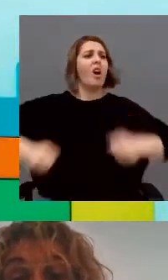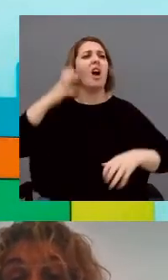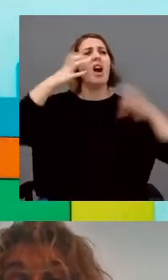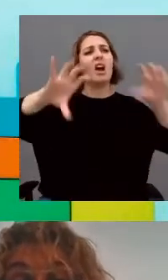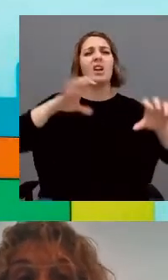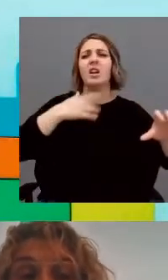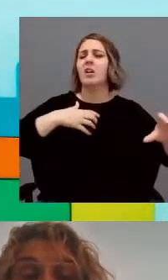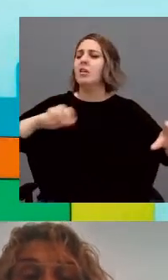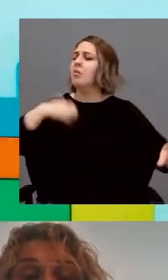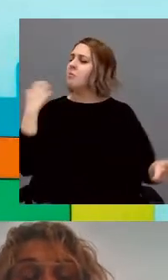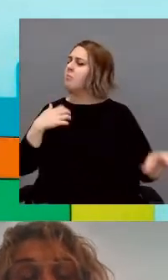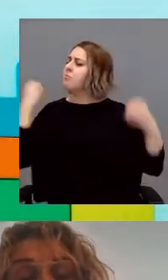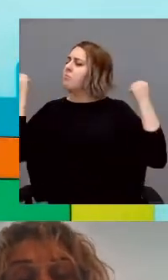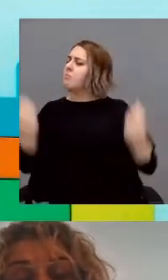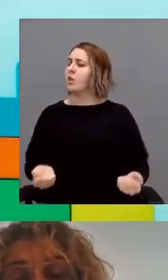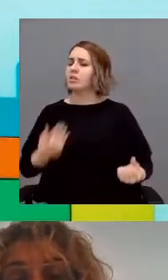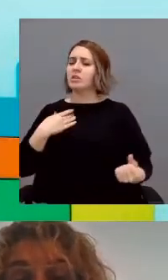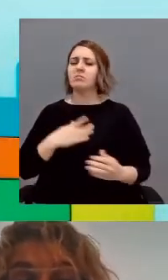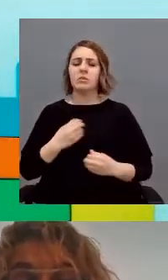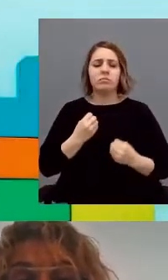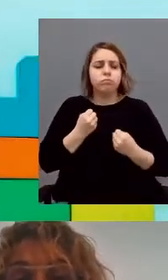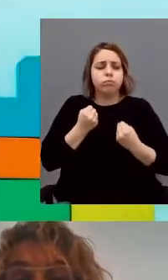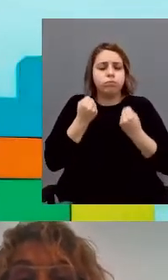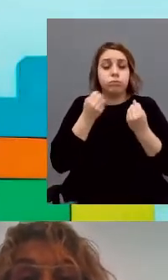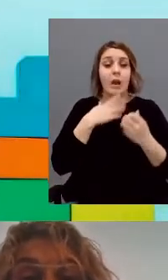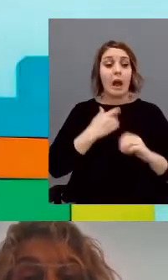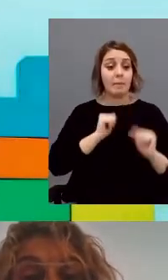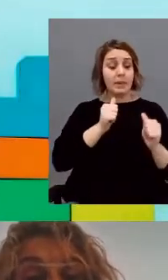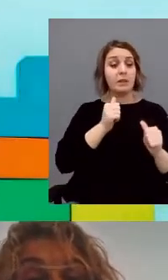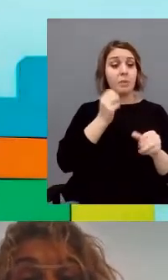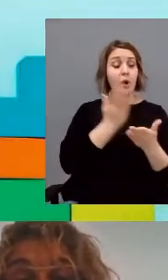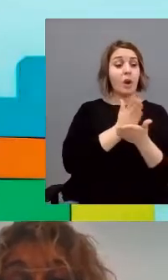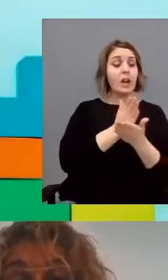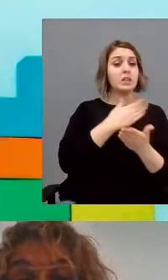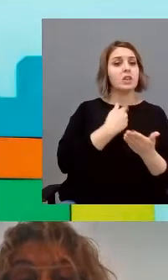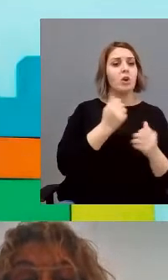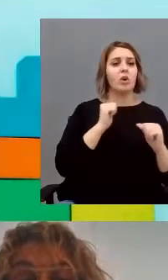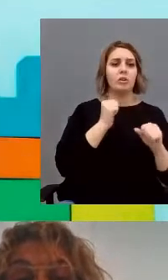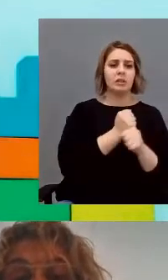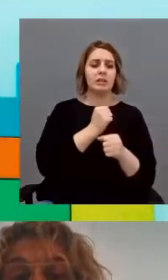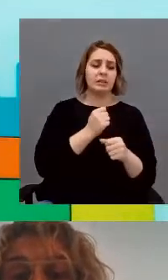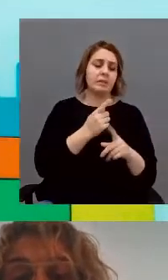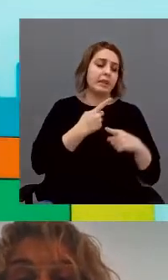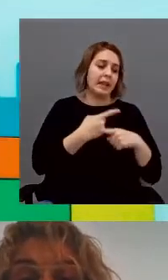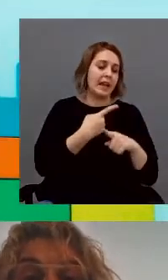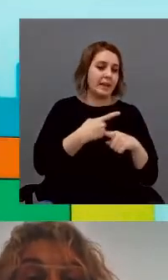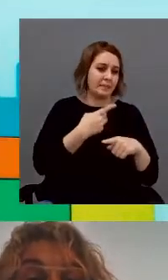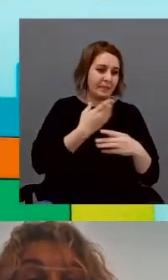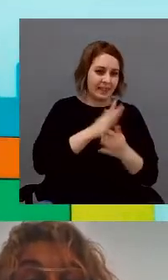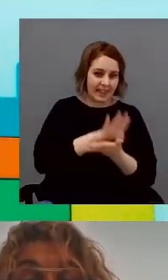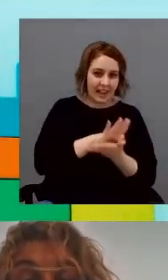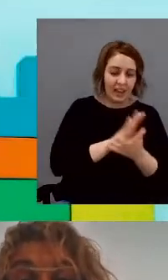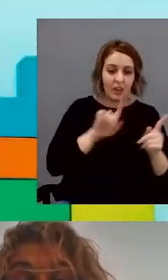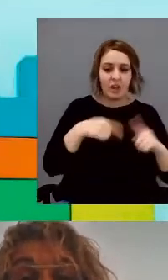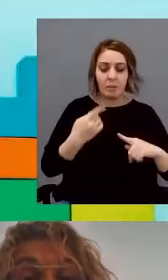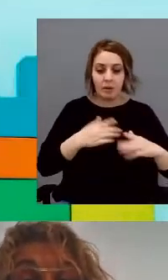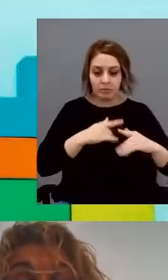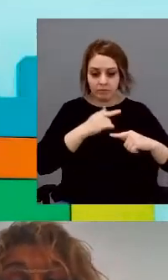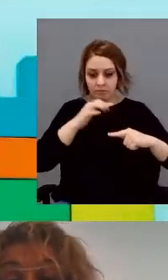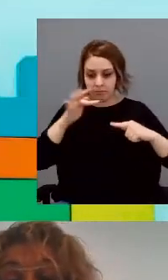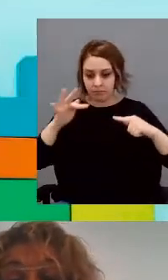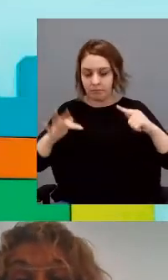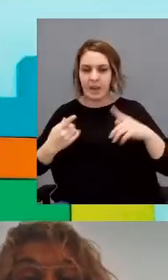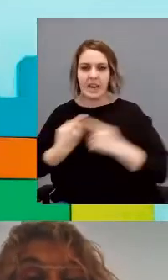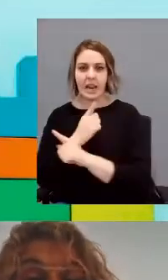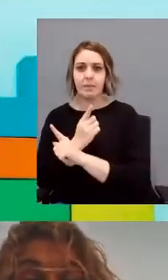me molesta y me irrita. En las primeras horas estoy tranquilo, pero en las últimas estoy más nervioso. Se me despierta la ira cuando pasa algo. Se activan los